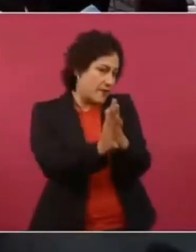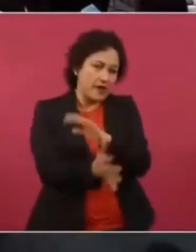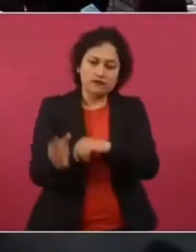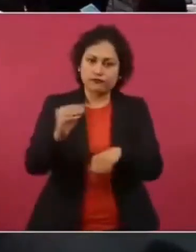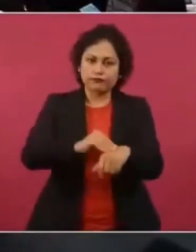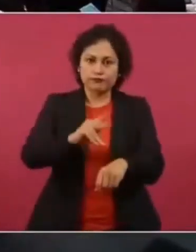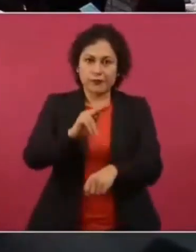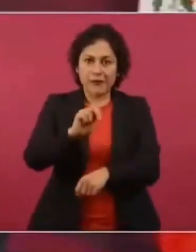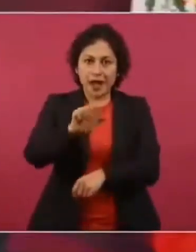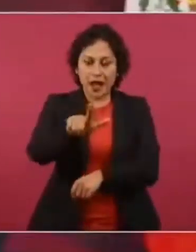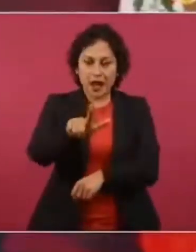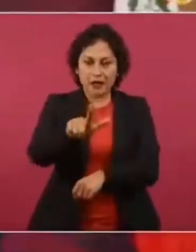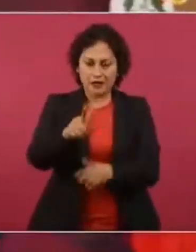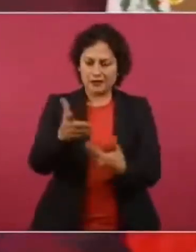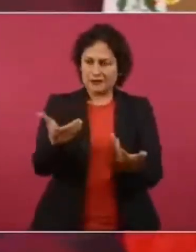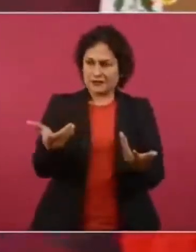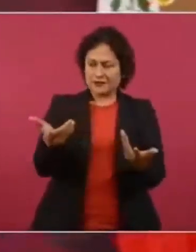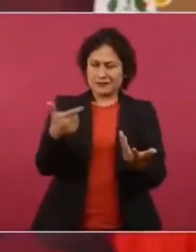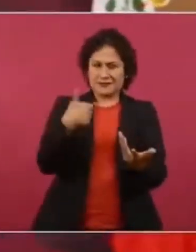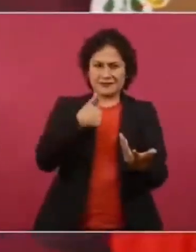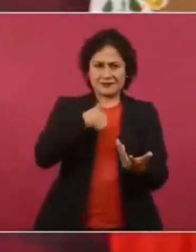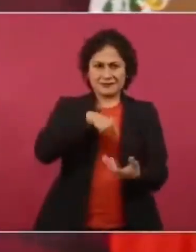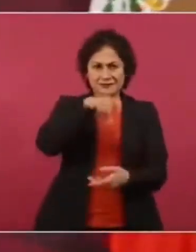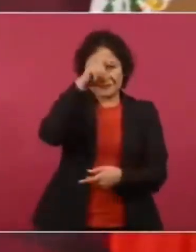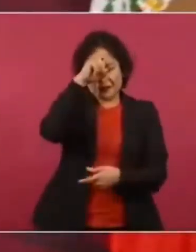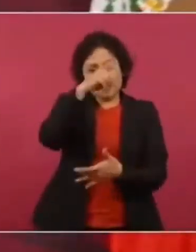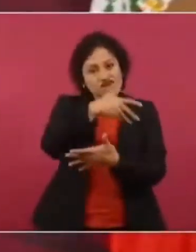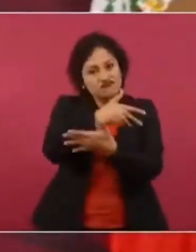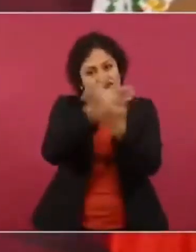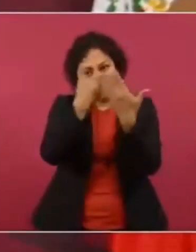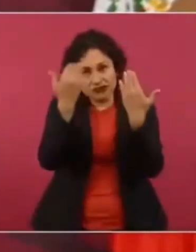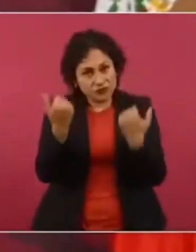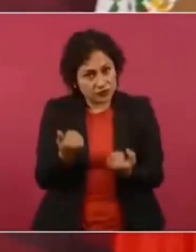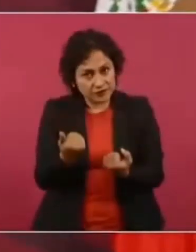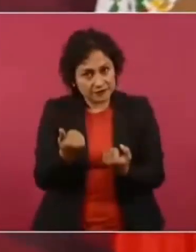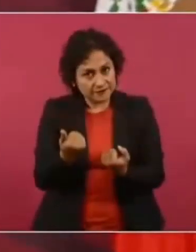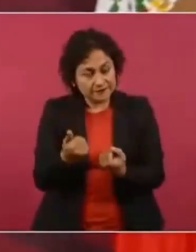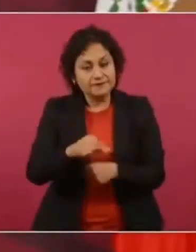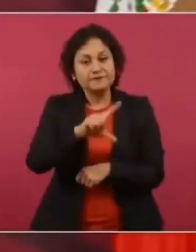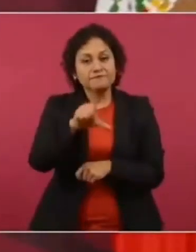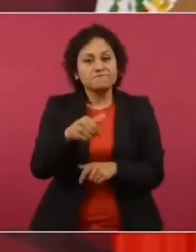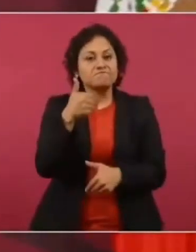Y tuvo que seguir huyendo.